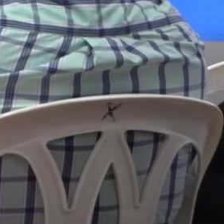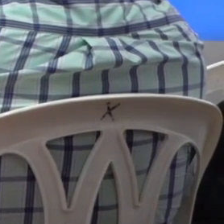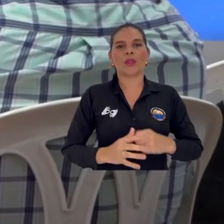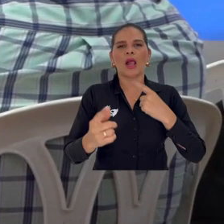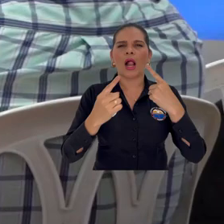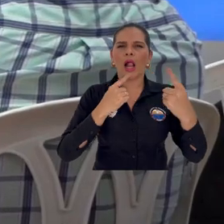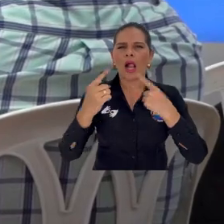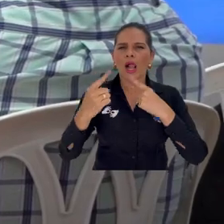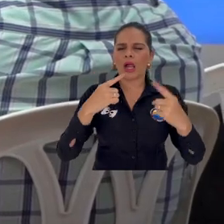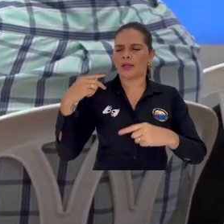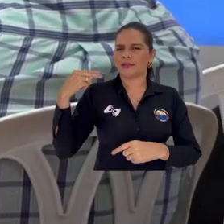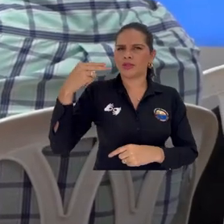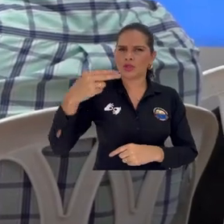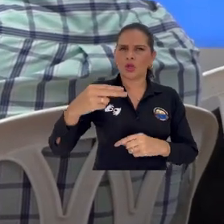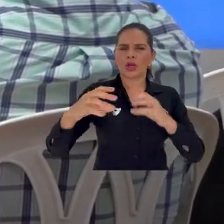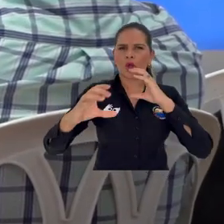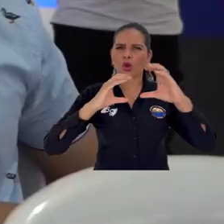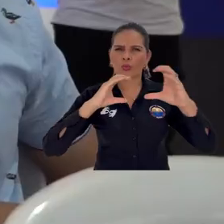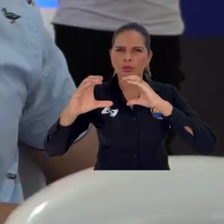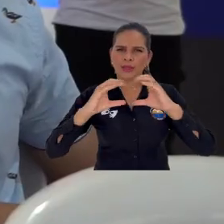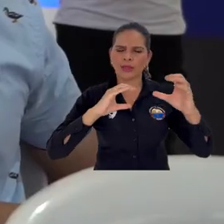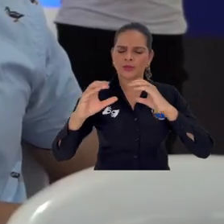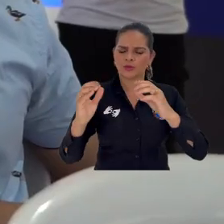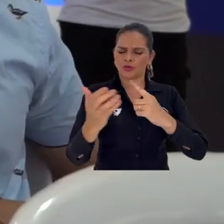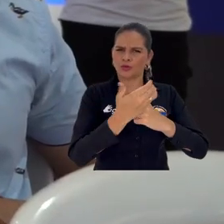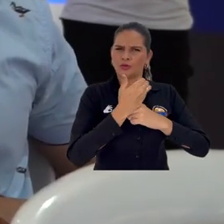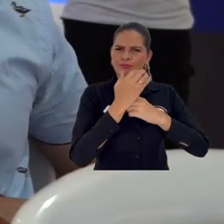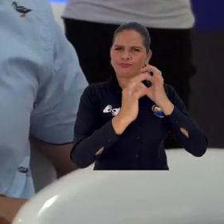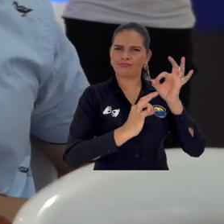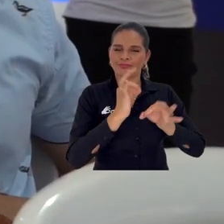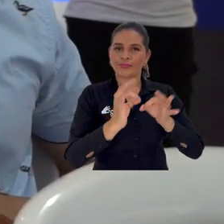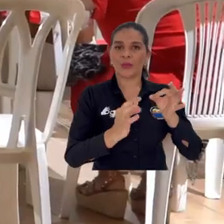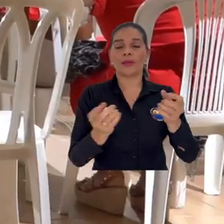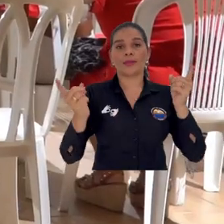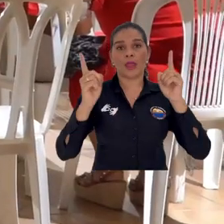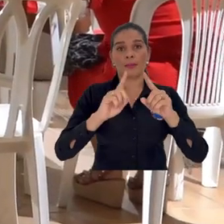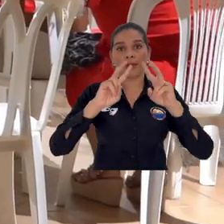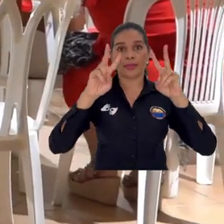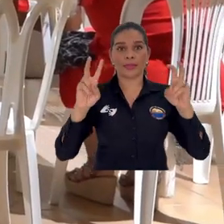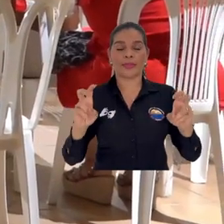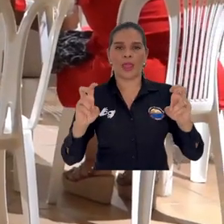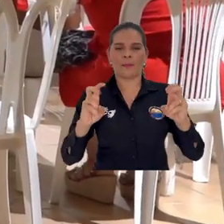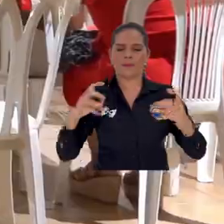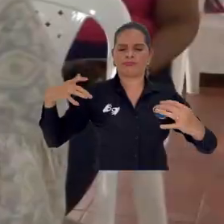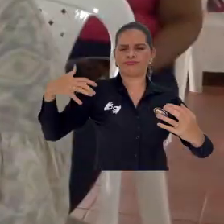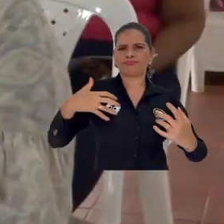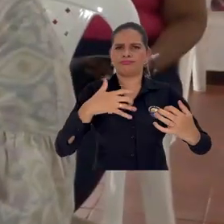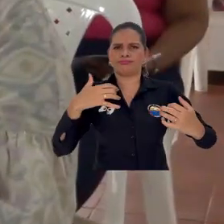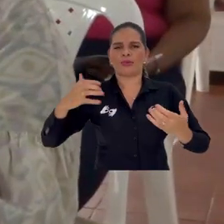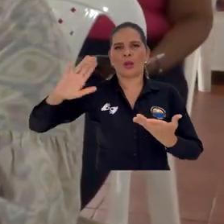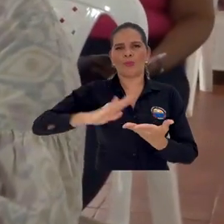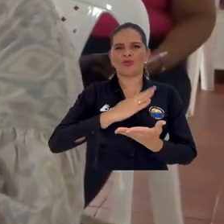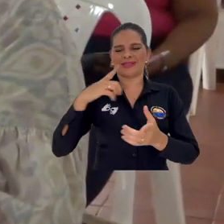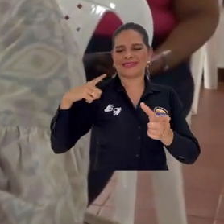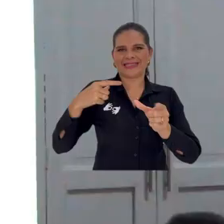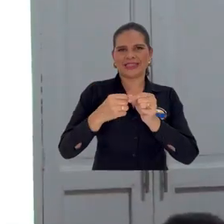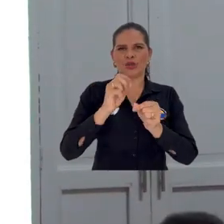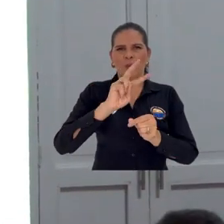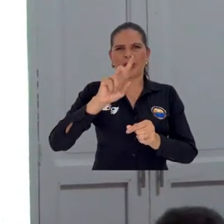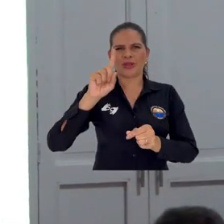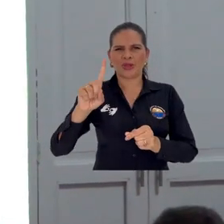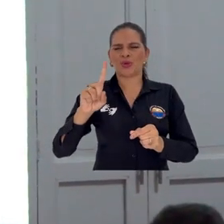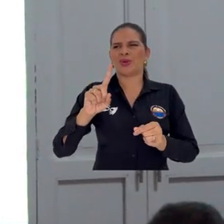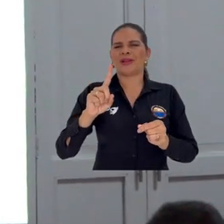Diálogos de Historia, Comunicación y Patrimonio, la música vallenata en el siglo XXI, Patrimonio Turismo y Ciudadanía, entre otras